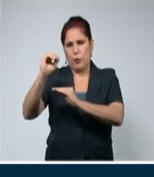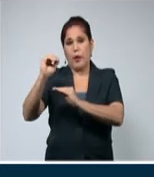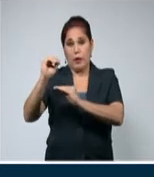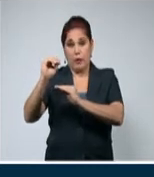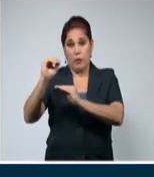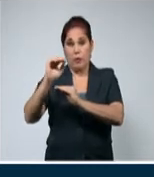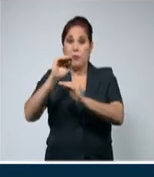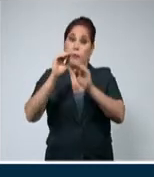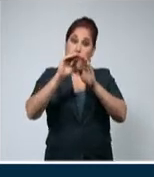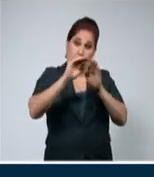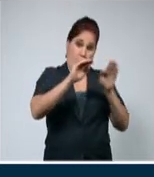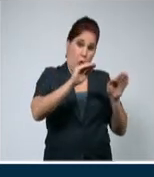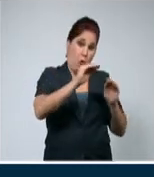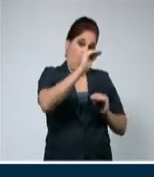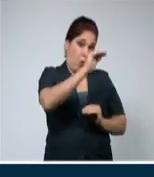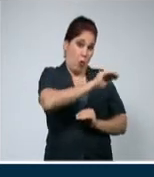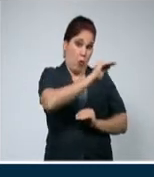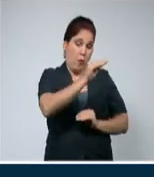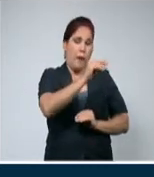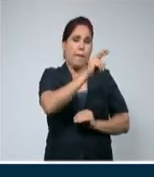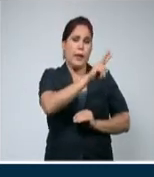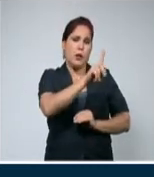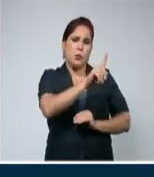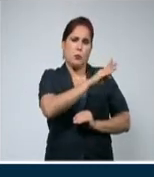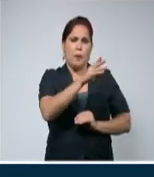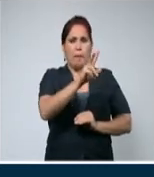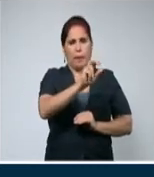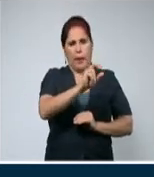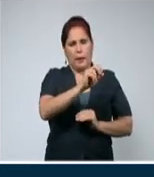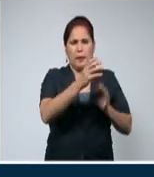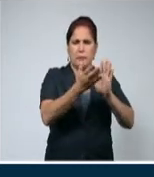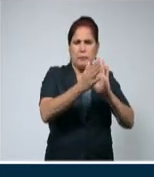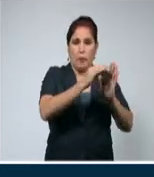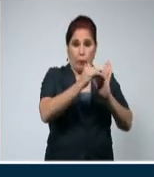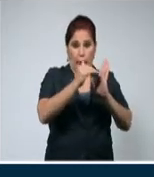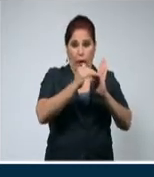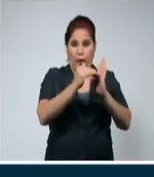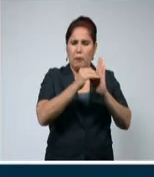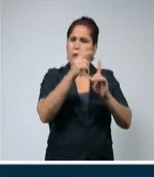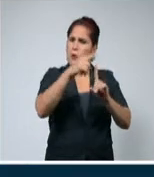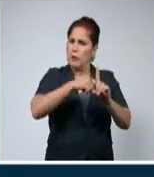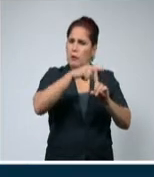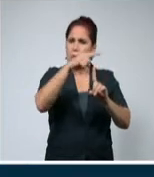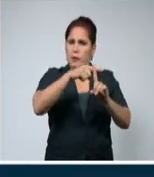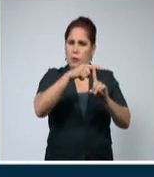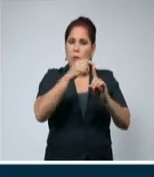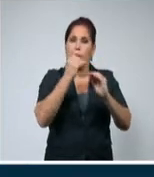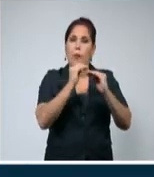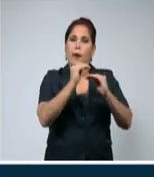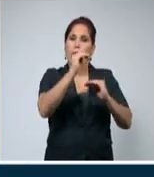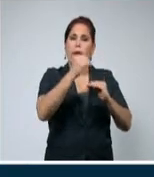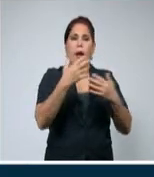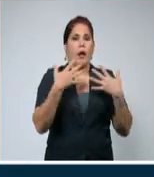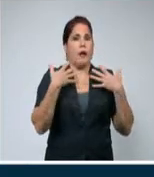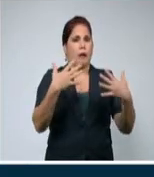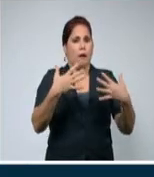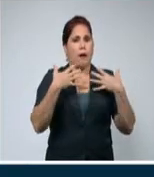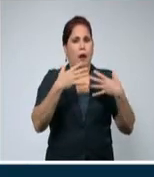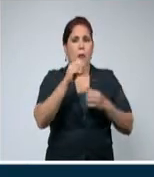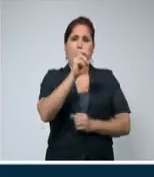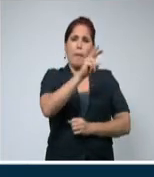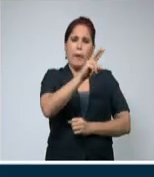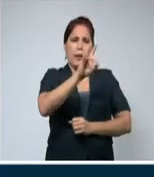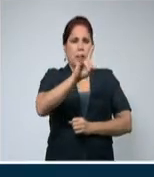y de la porción oriental del país, donde llegará hasta 20, 21 grados durante la tarde. Temperaturas que serán bastante elevadas, van a tener un día caluroso con máximas de